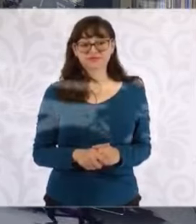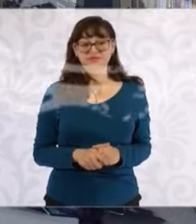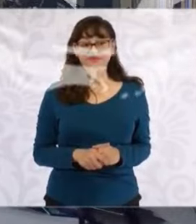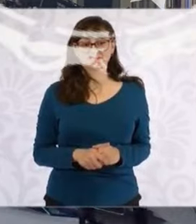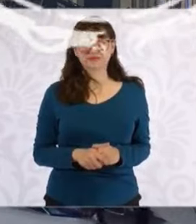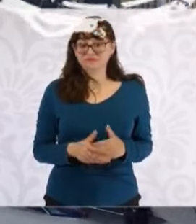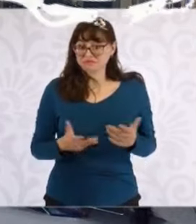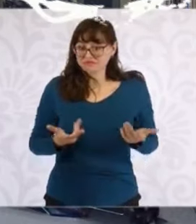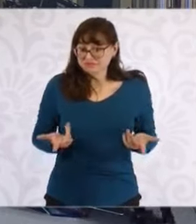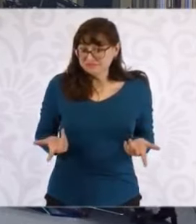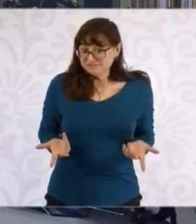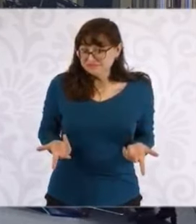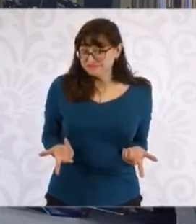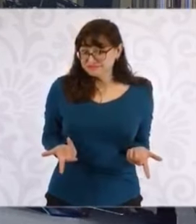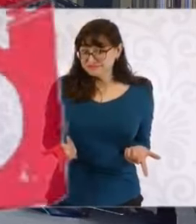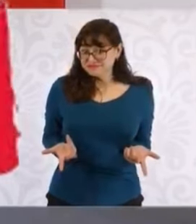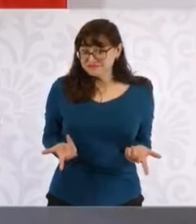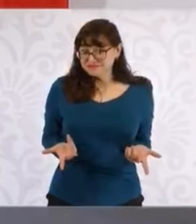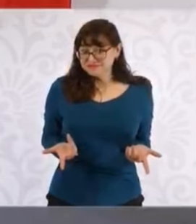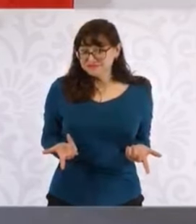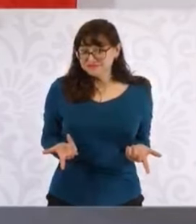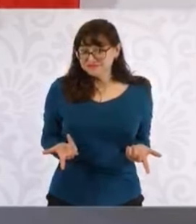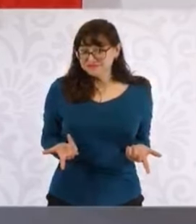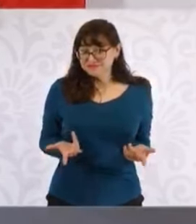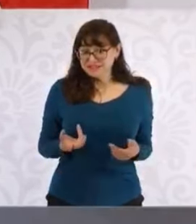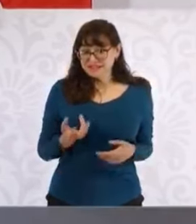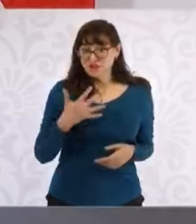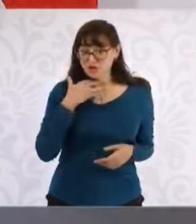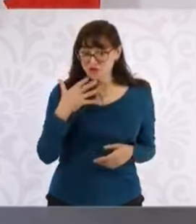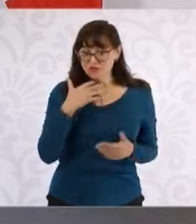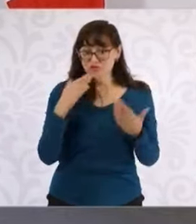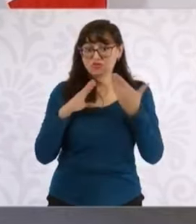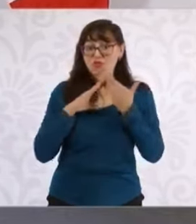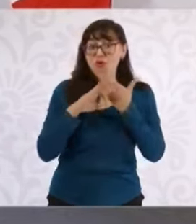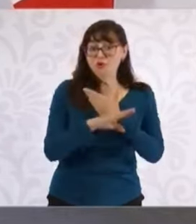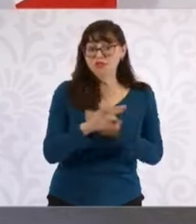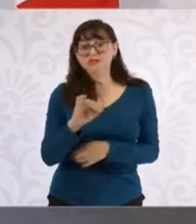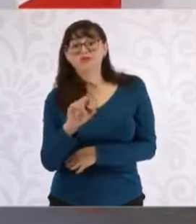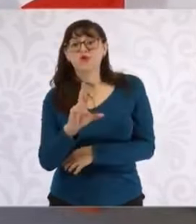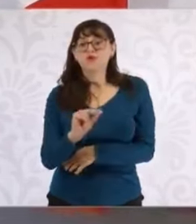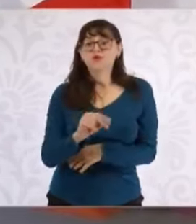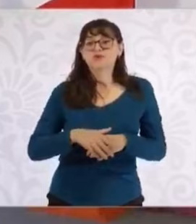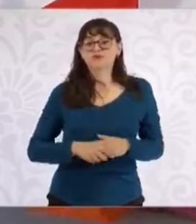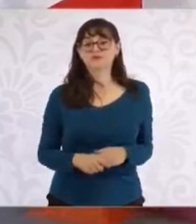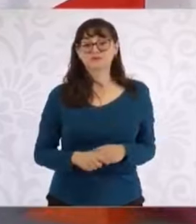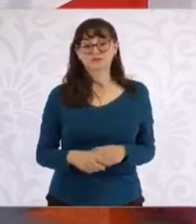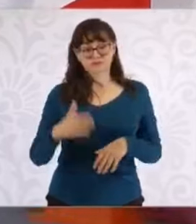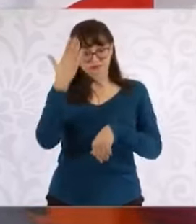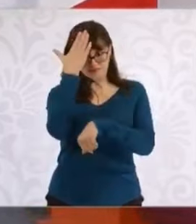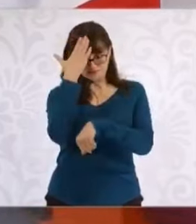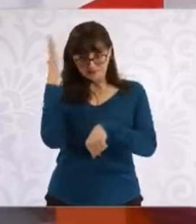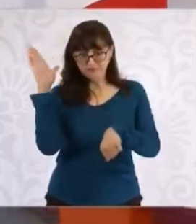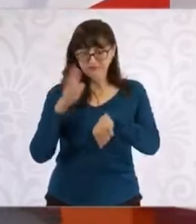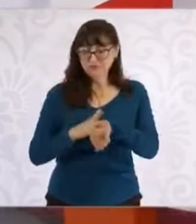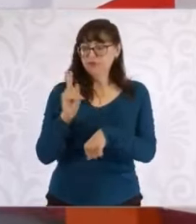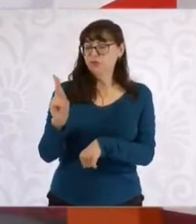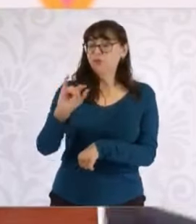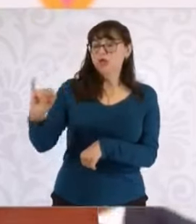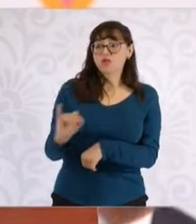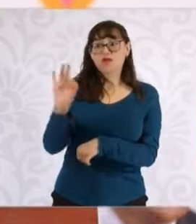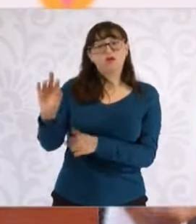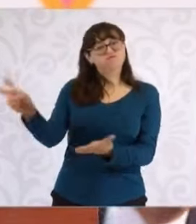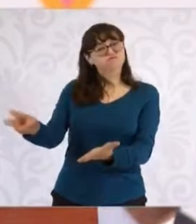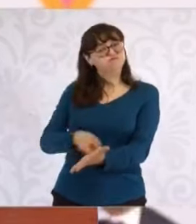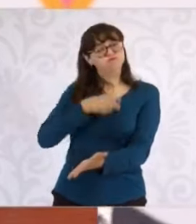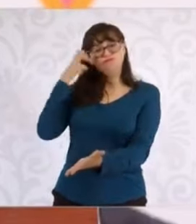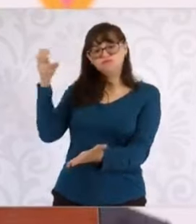Esto es contra la corrupción, que no se nos olvide. La reforma al poder judicial,